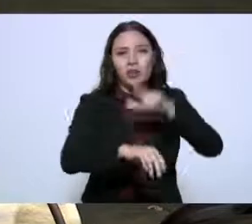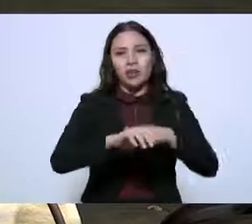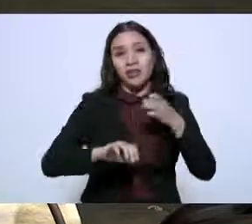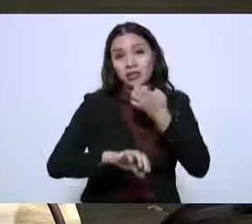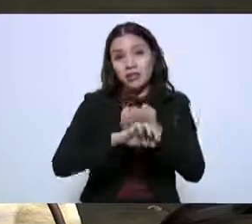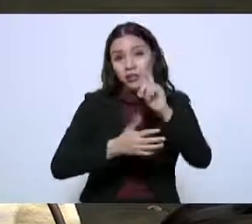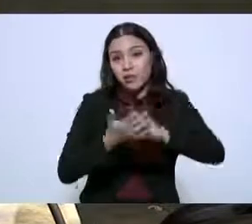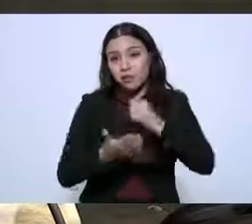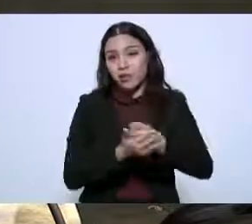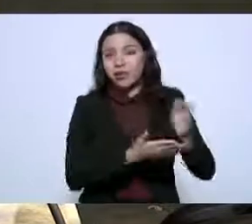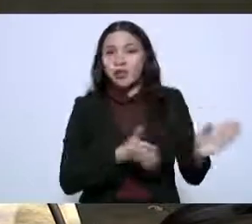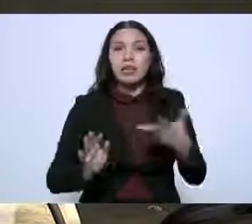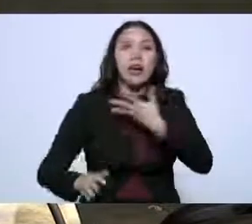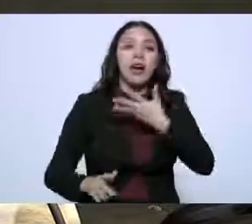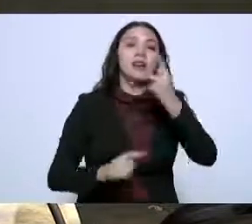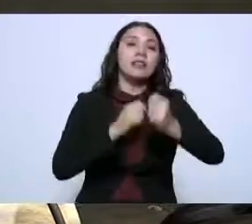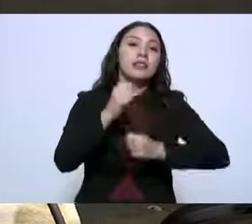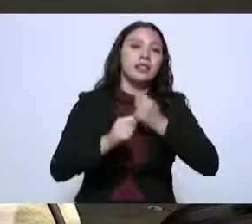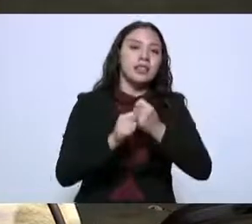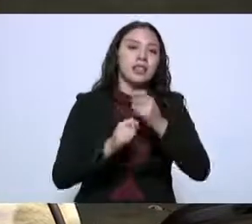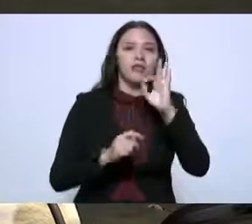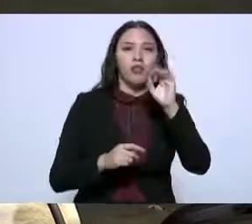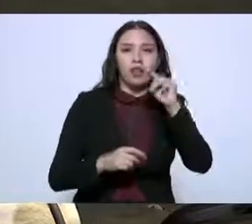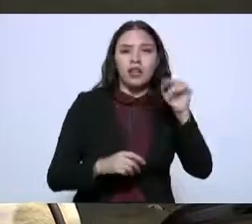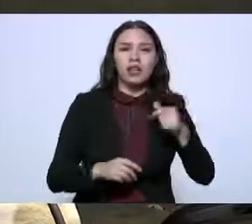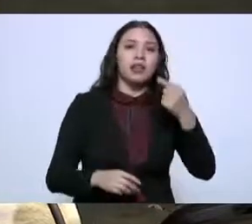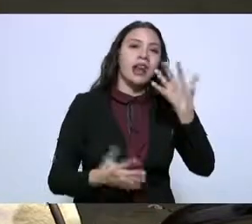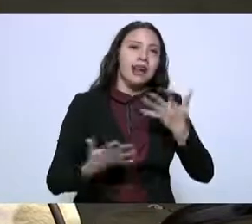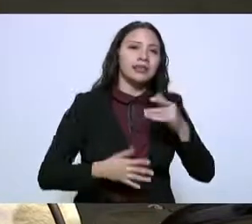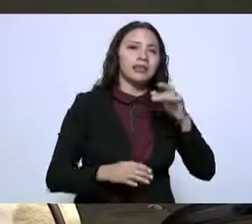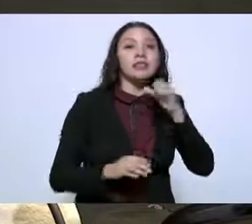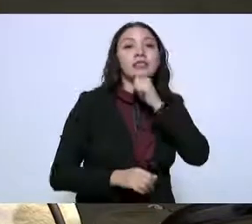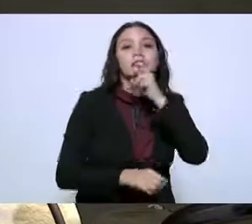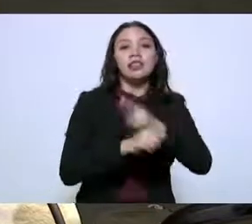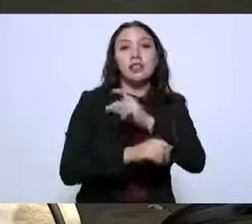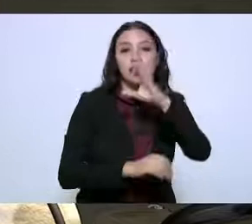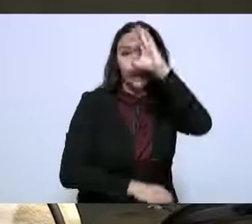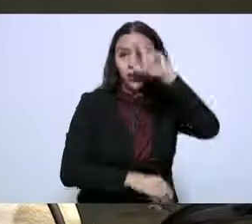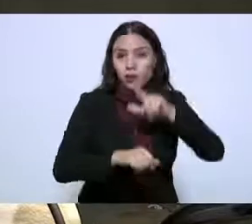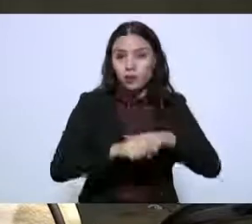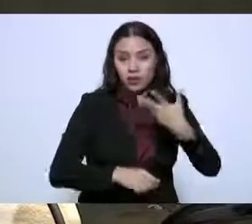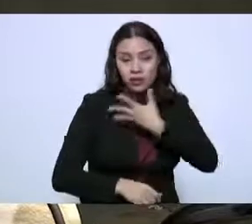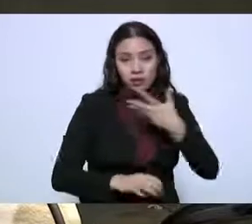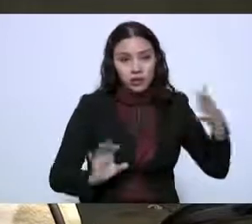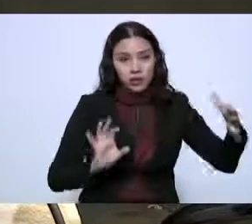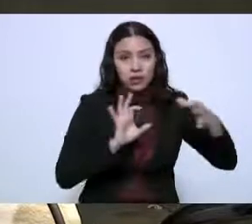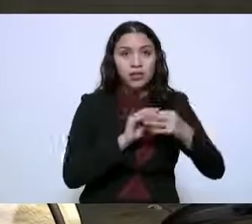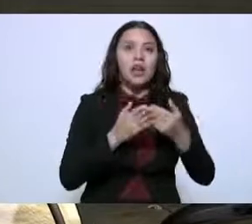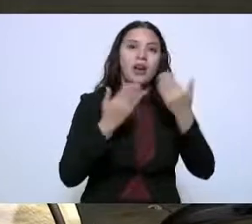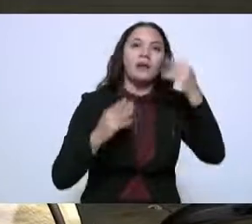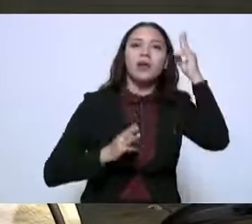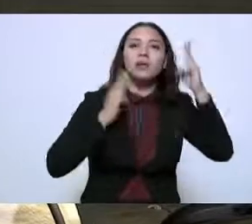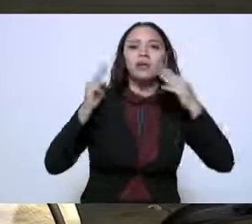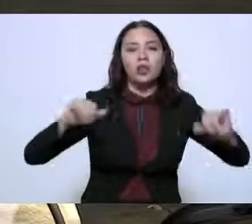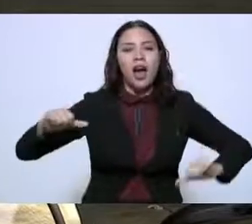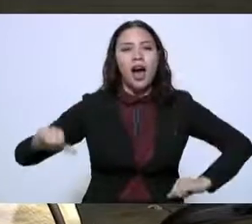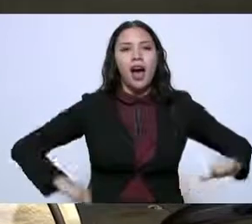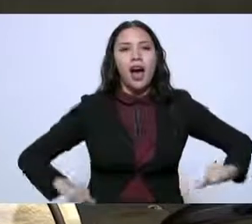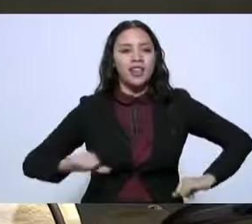una tienda de Fonart que ahora está Fonart en la Secretaría de Cultura en el Museo de Arte